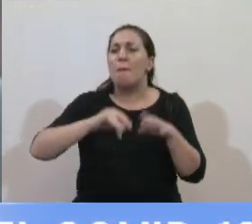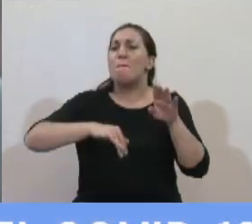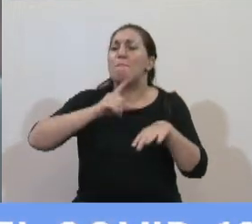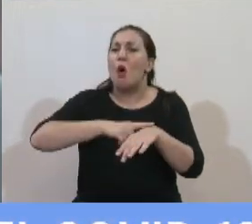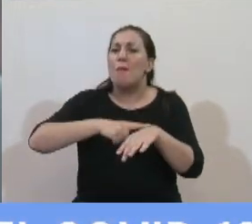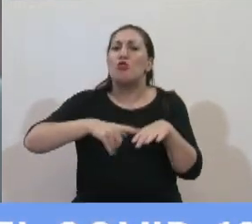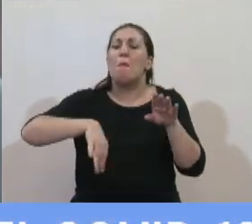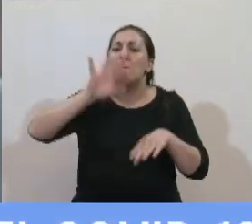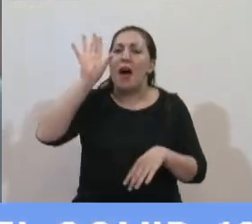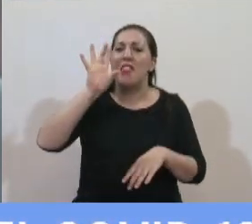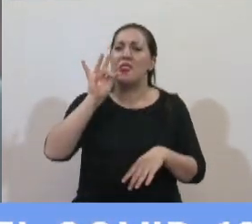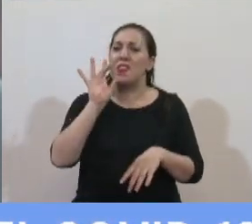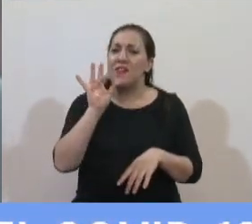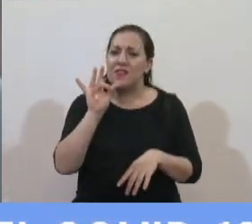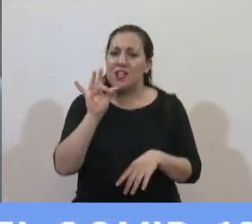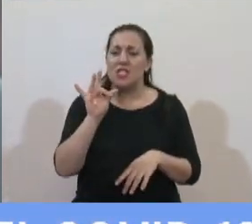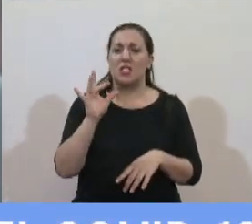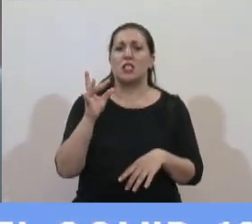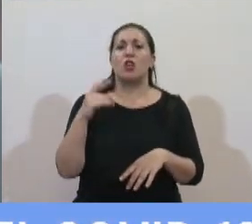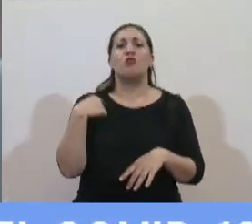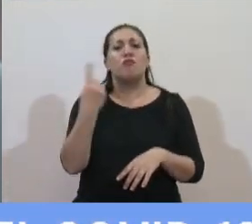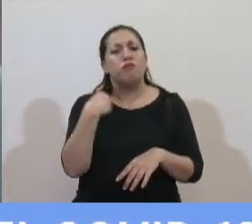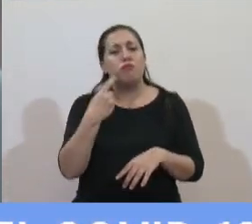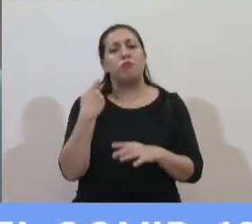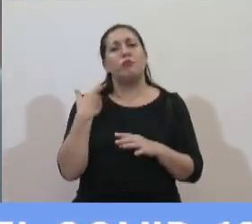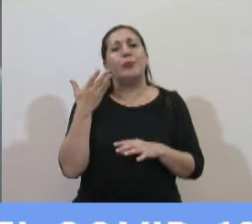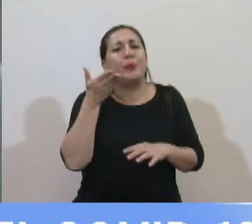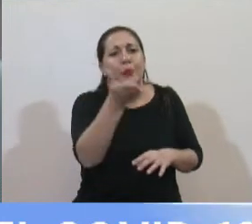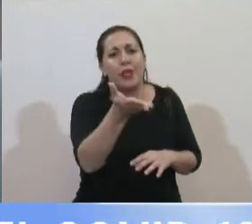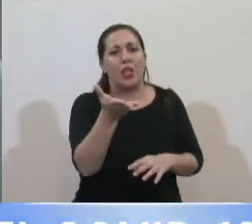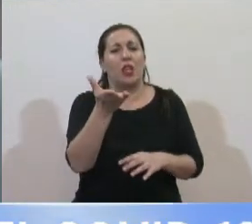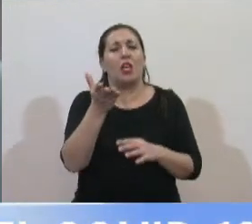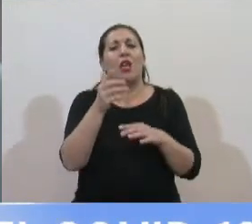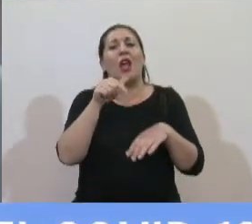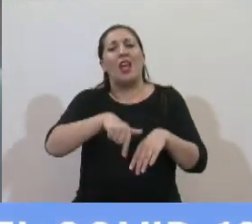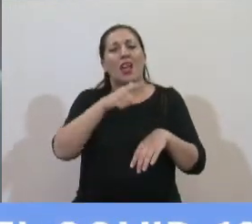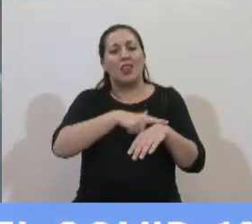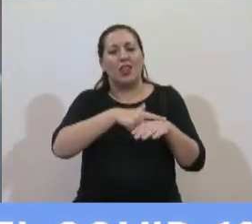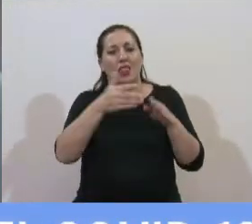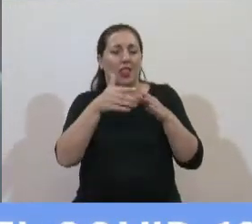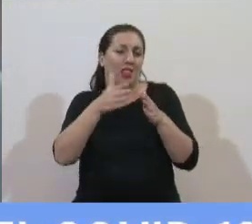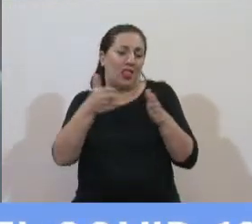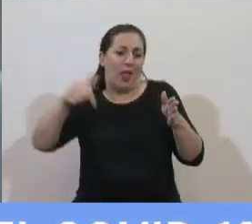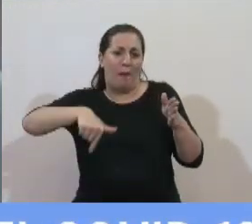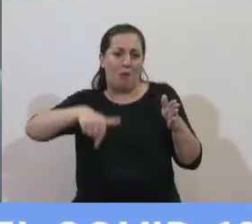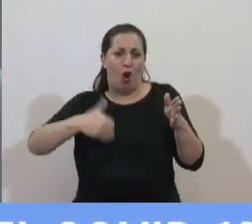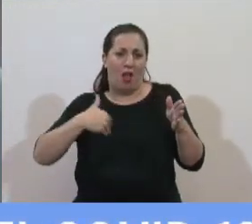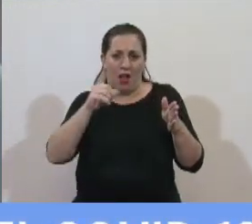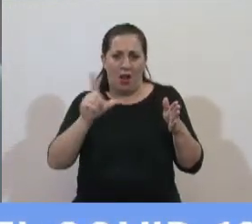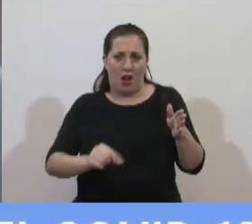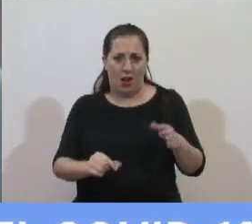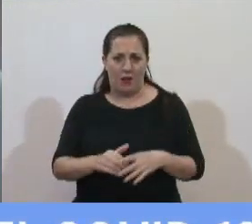difíciles que hemos tenido que transitar en este tiempo en la Argentina todavía